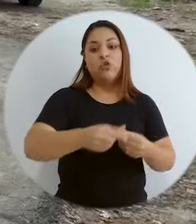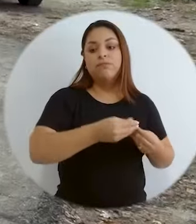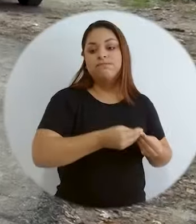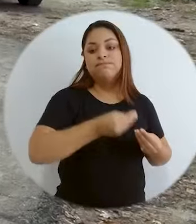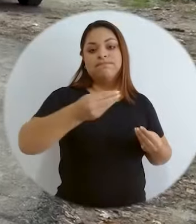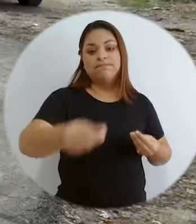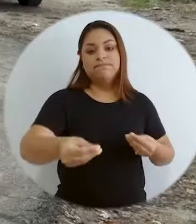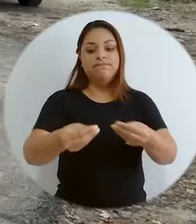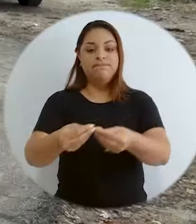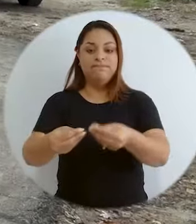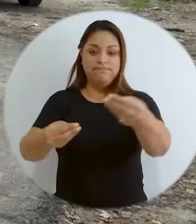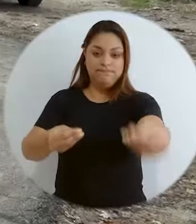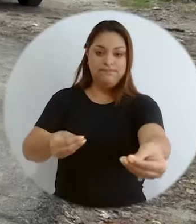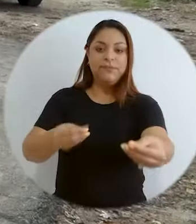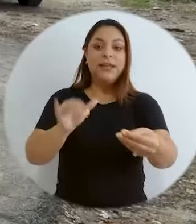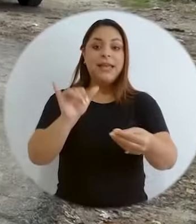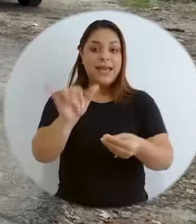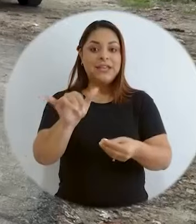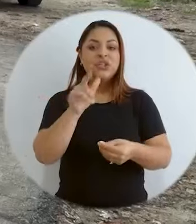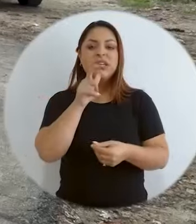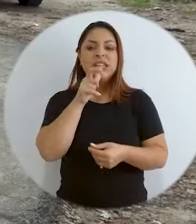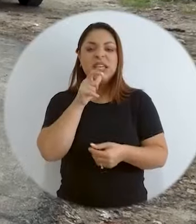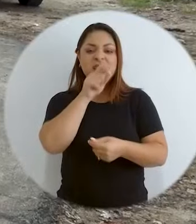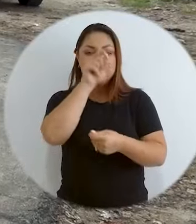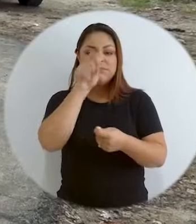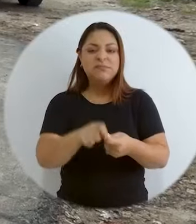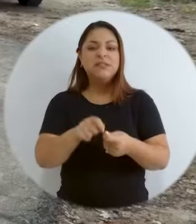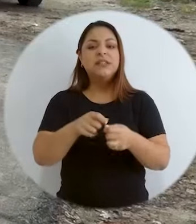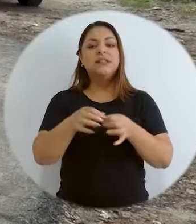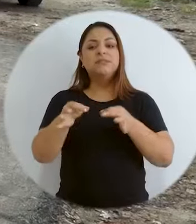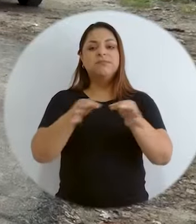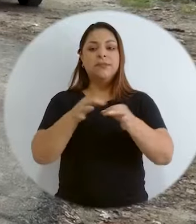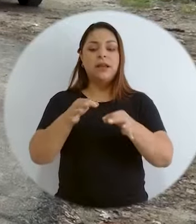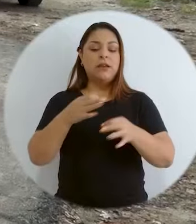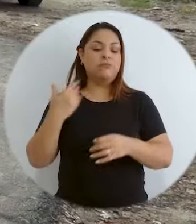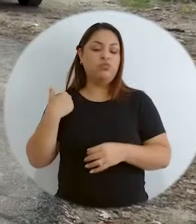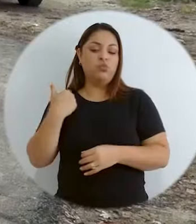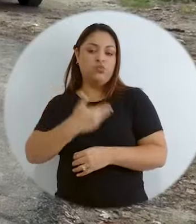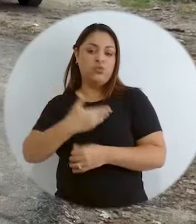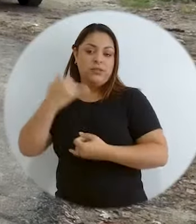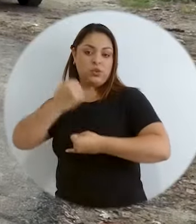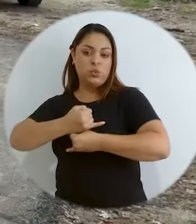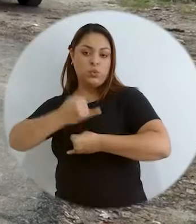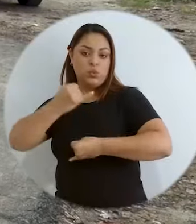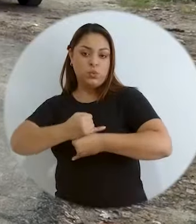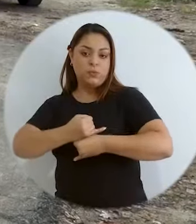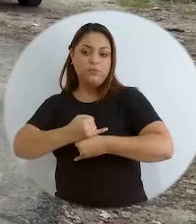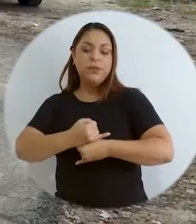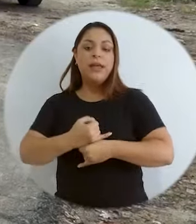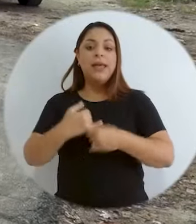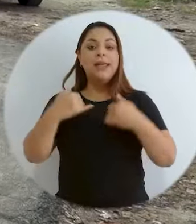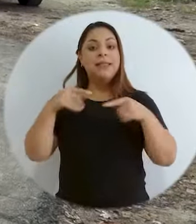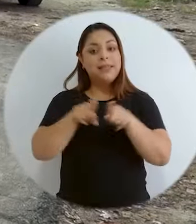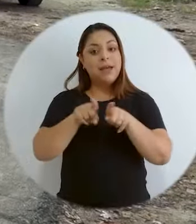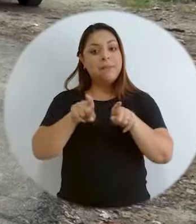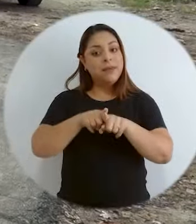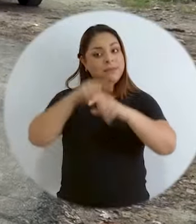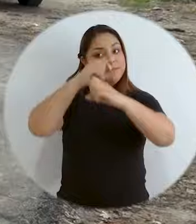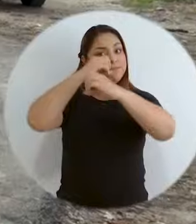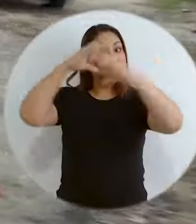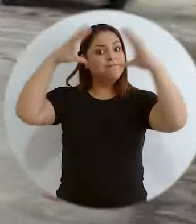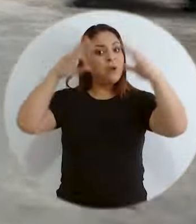al cambio generacional, ¿verdad? Y todo eso tenemos que definirlo nosotros institucionalmente